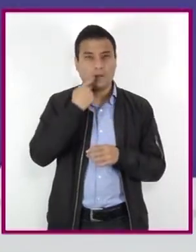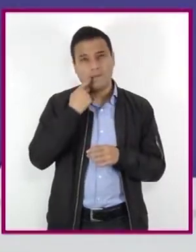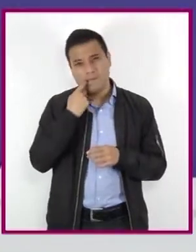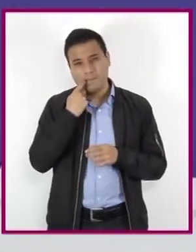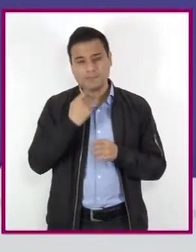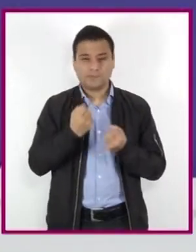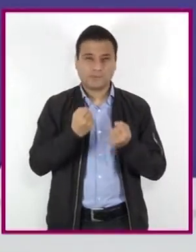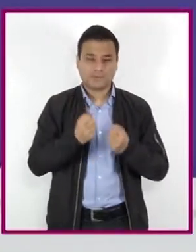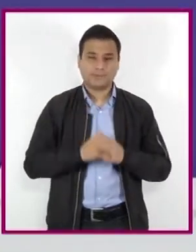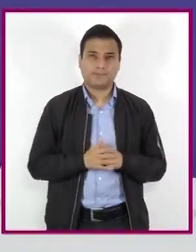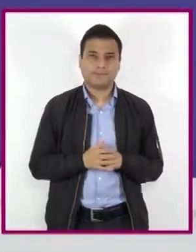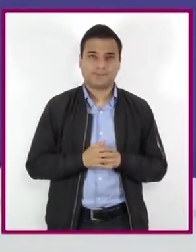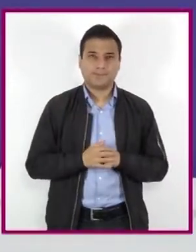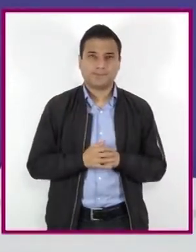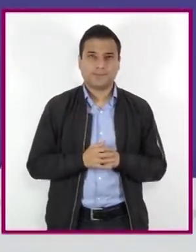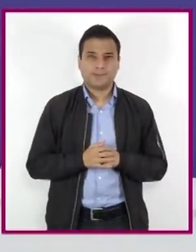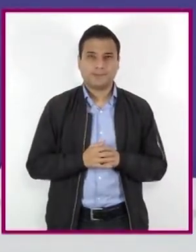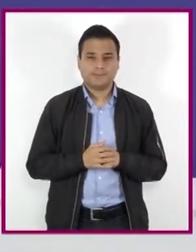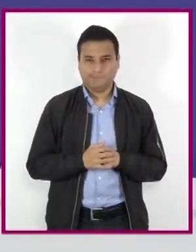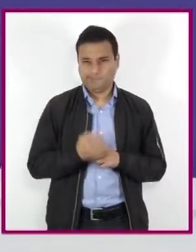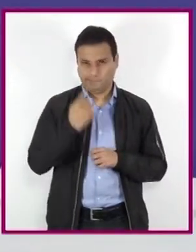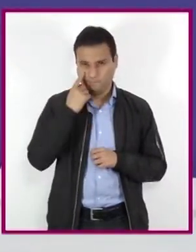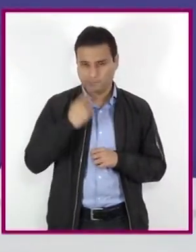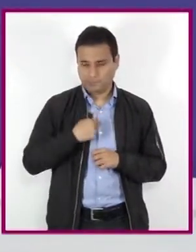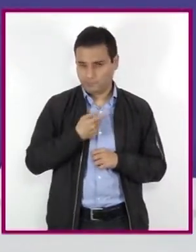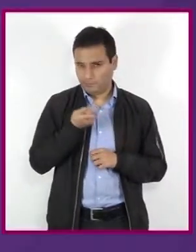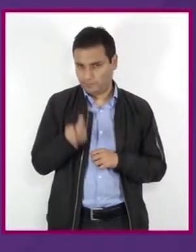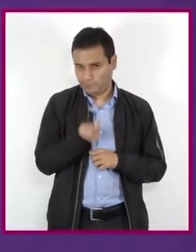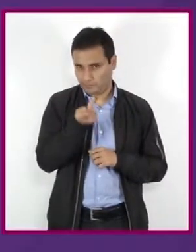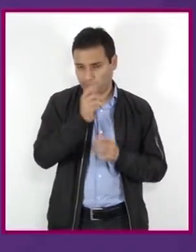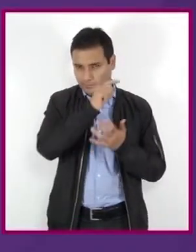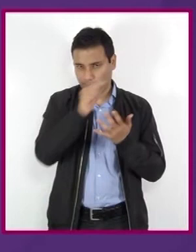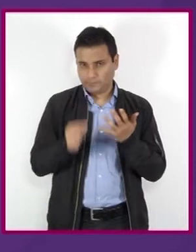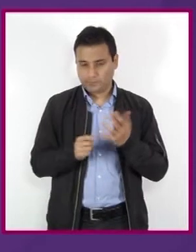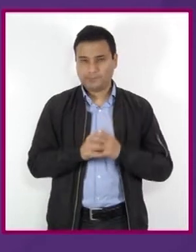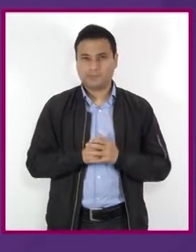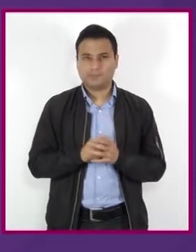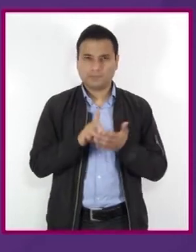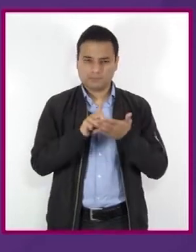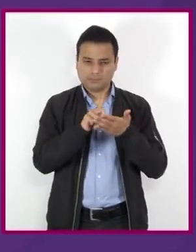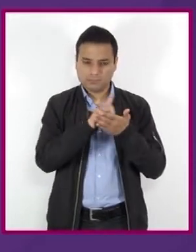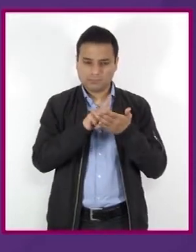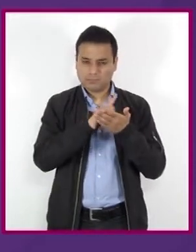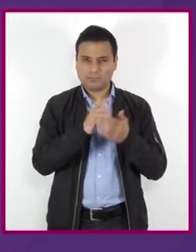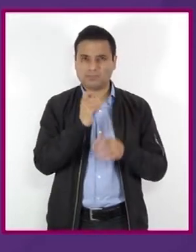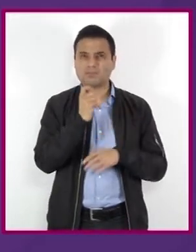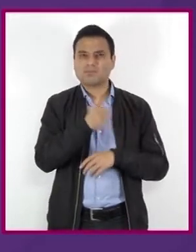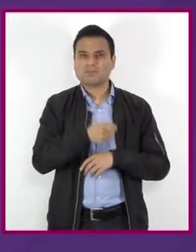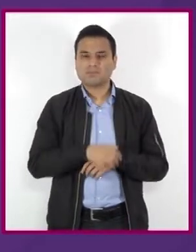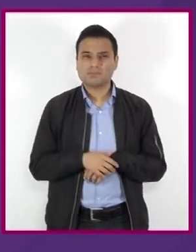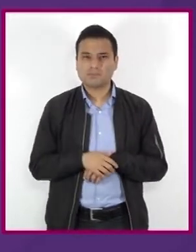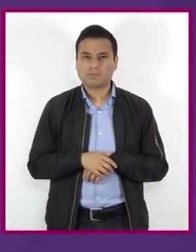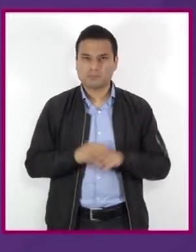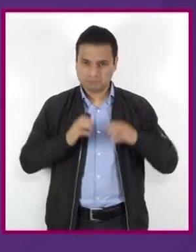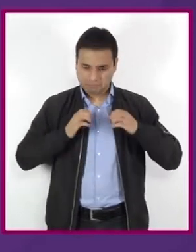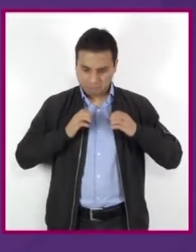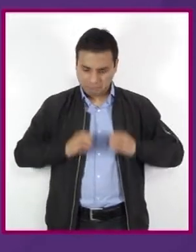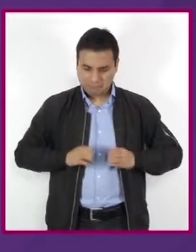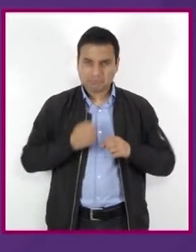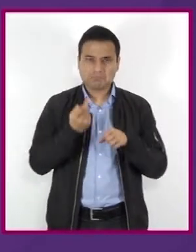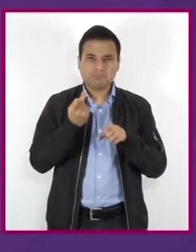Antes de continuar les planteamos las siguientes preguntas. ¿Qué es una droga? ¿Cómo actúan en su organismo?